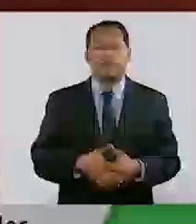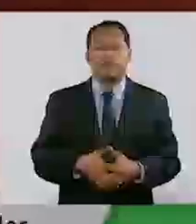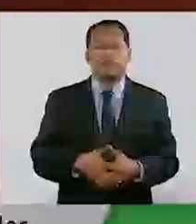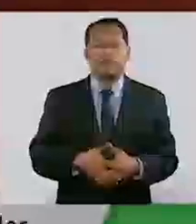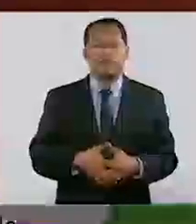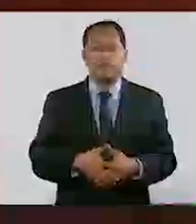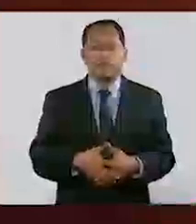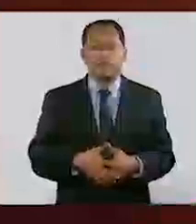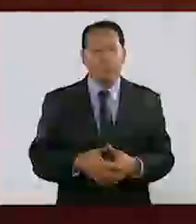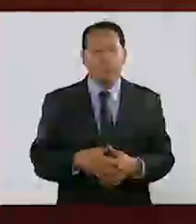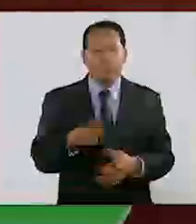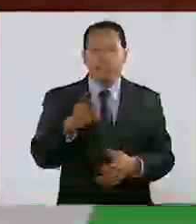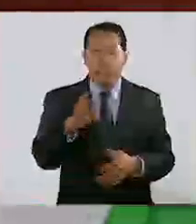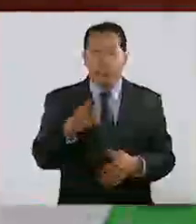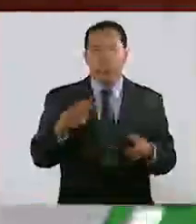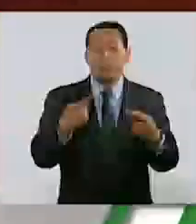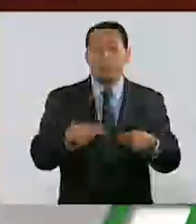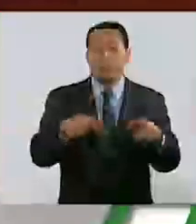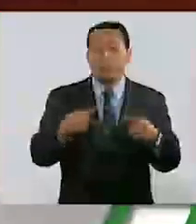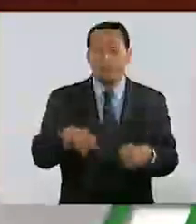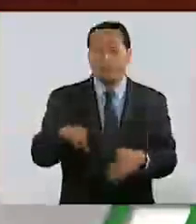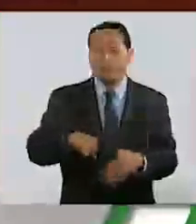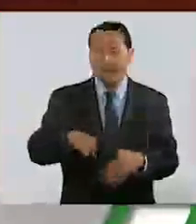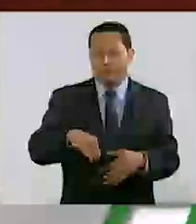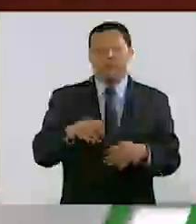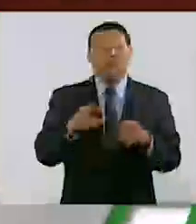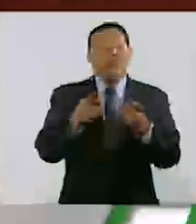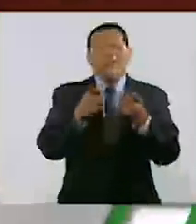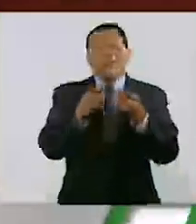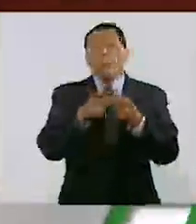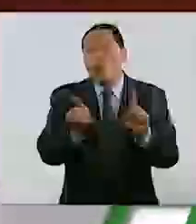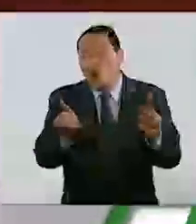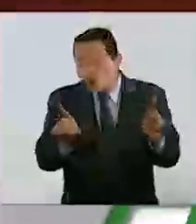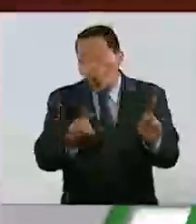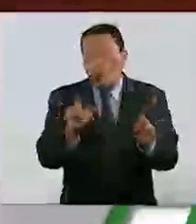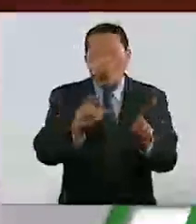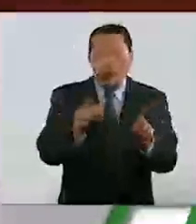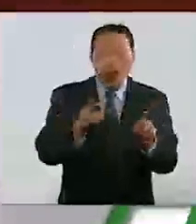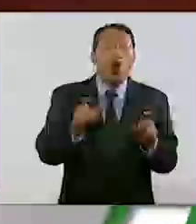Eso es lo que le interesa a la gente. Divorcios, intestados,